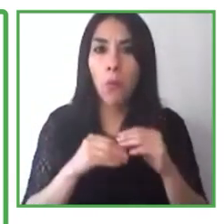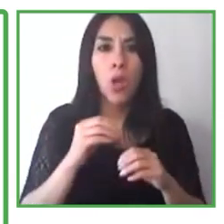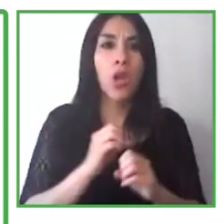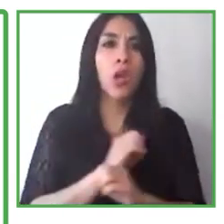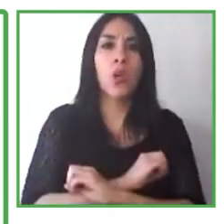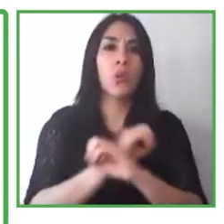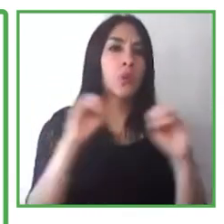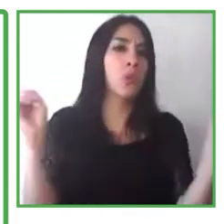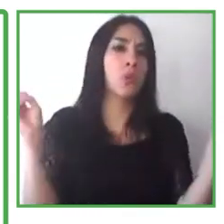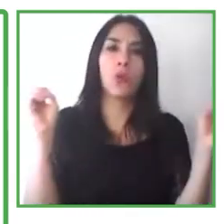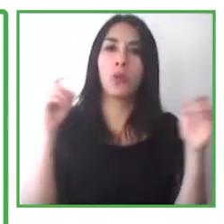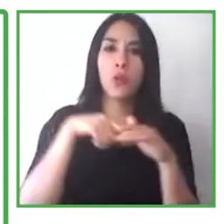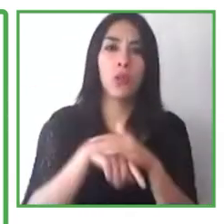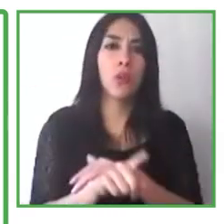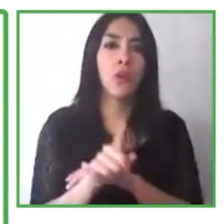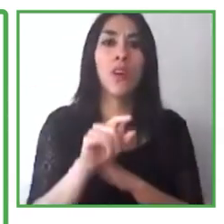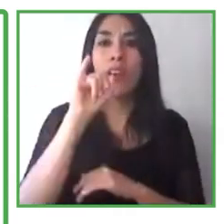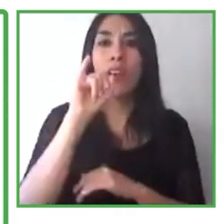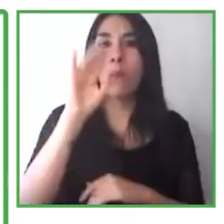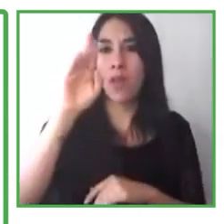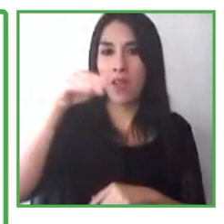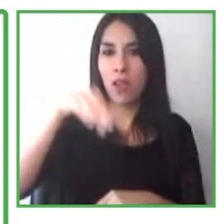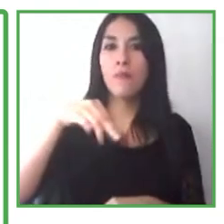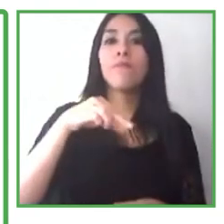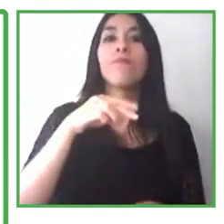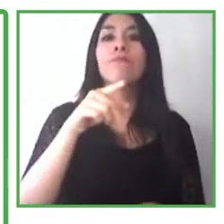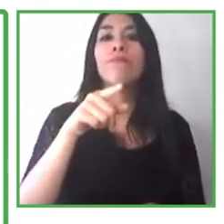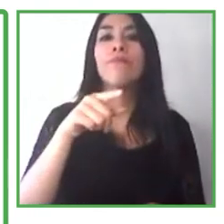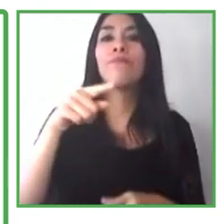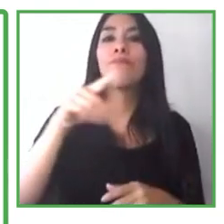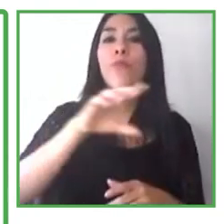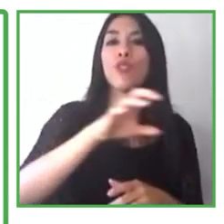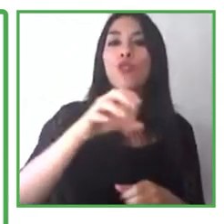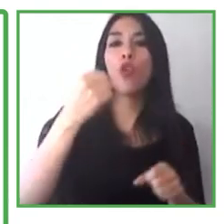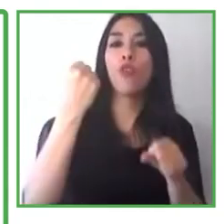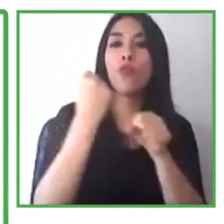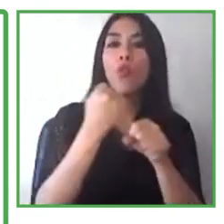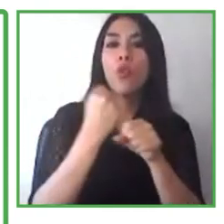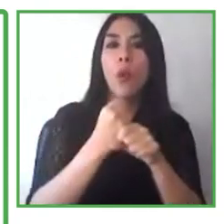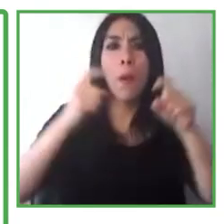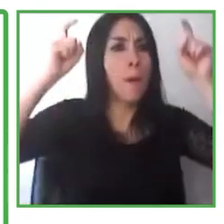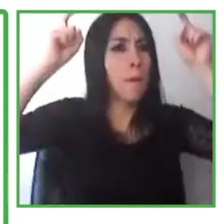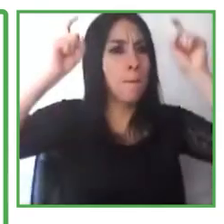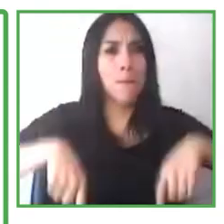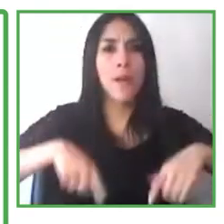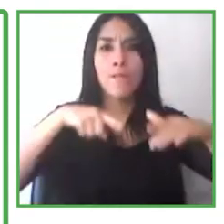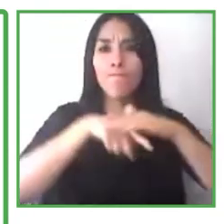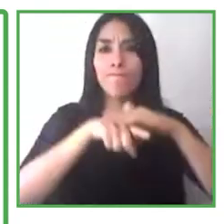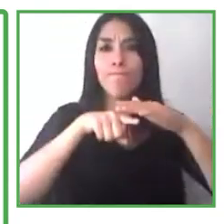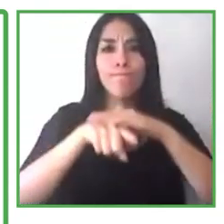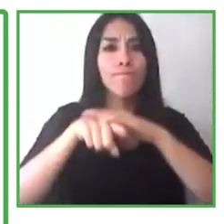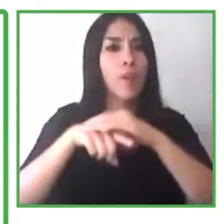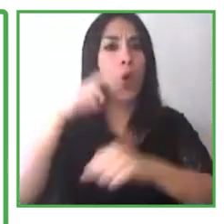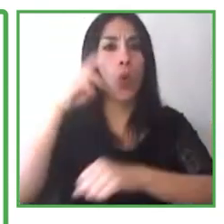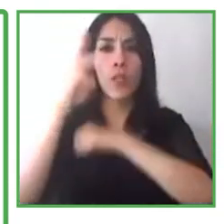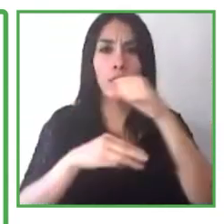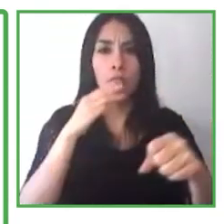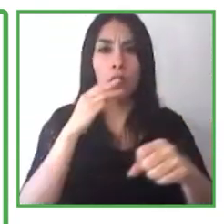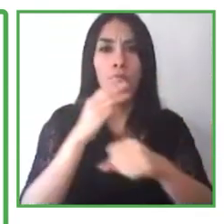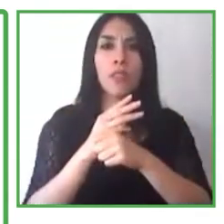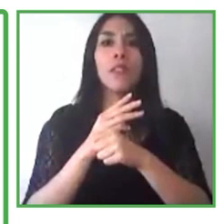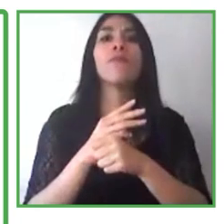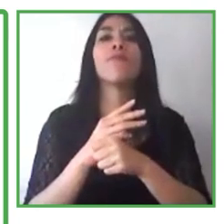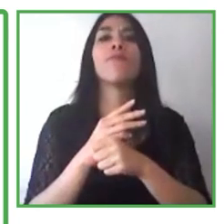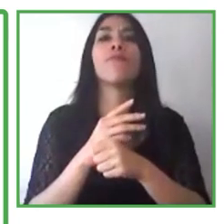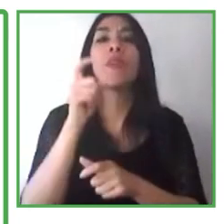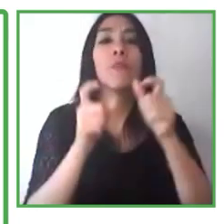por favor asegúrense que su lugar de trabajo esté, que sea físicamente accesible para las personas. Y obviamente la parte